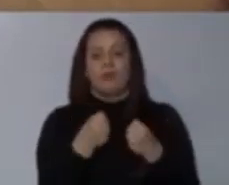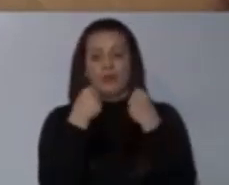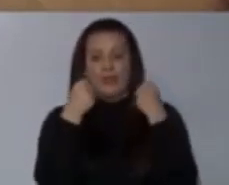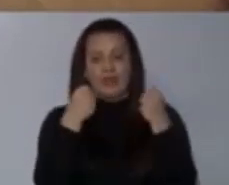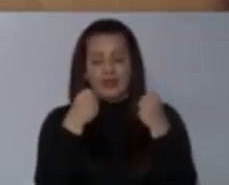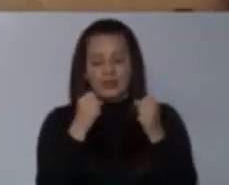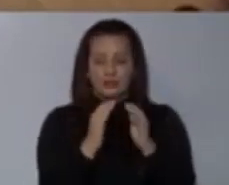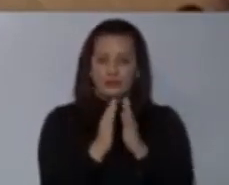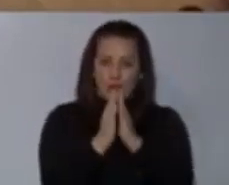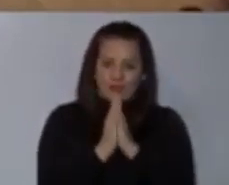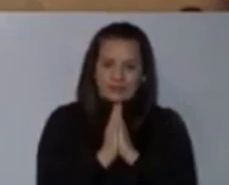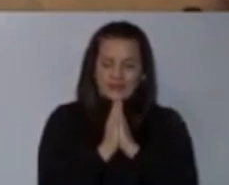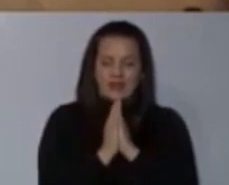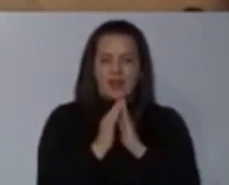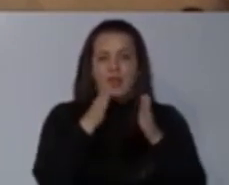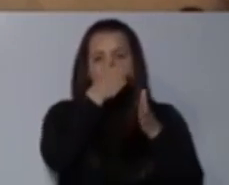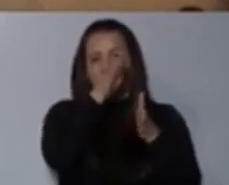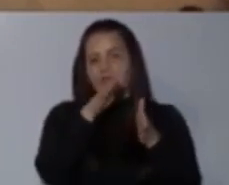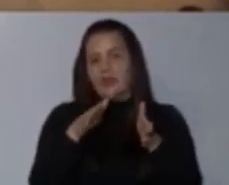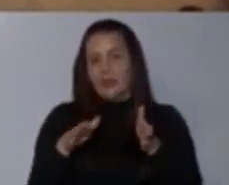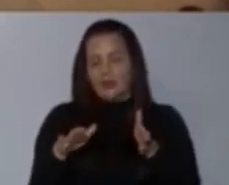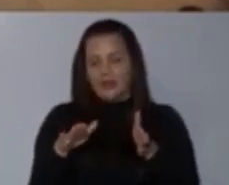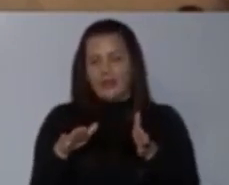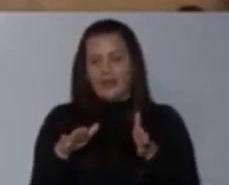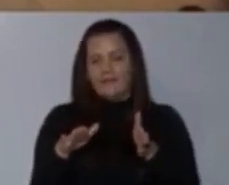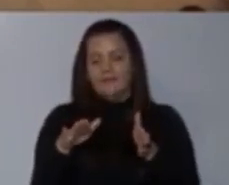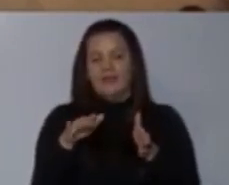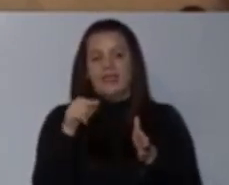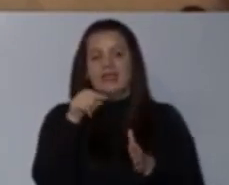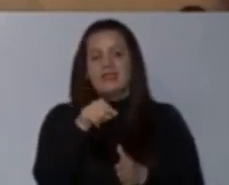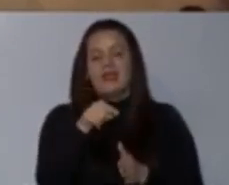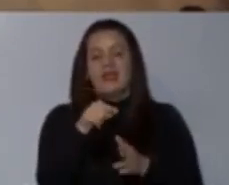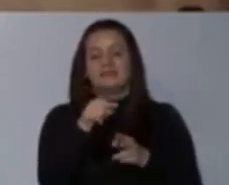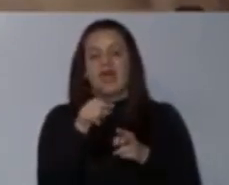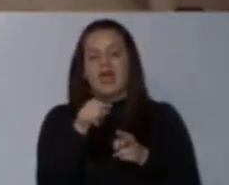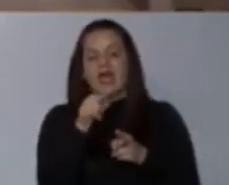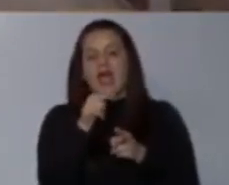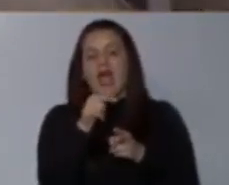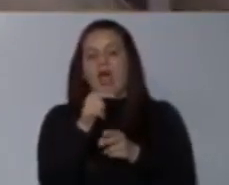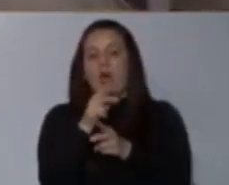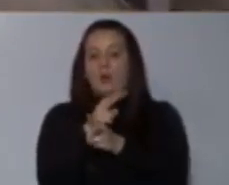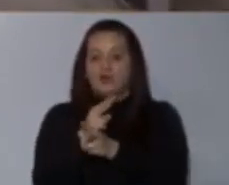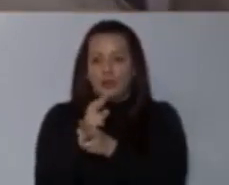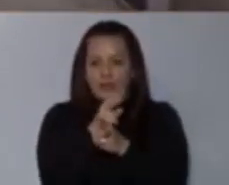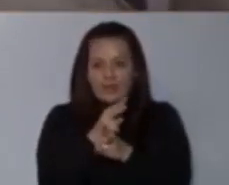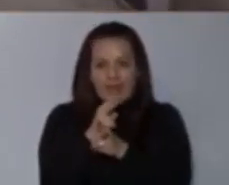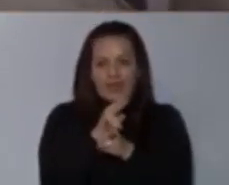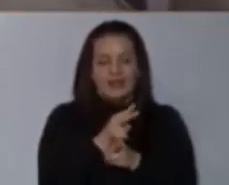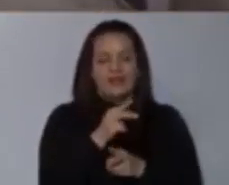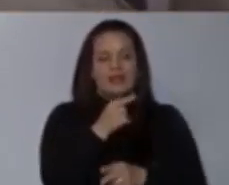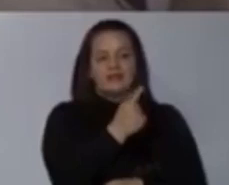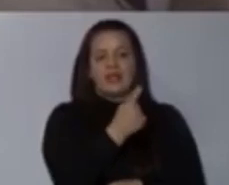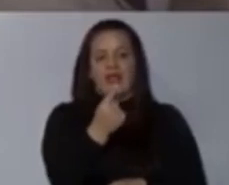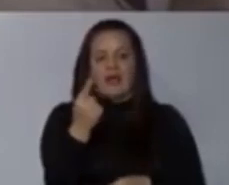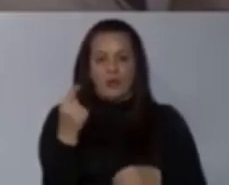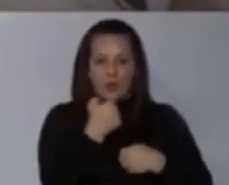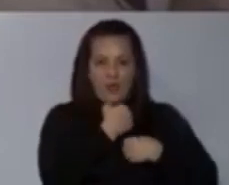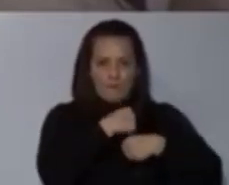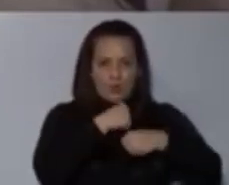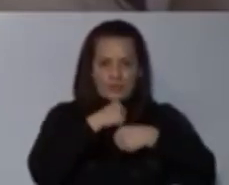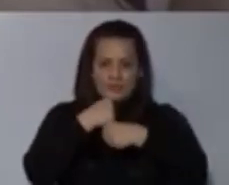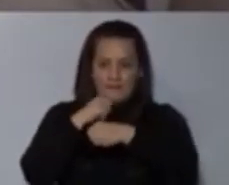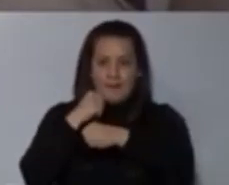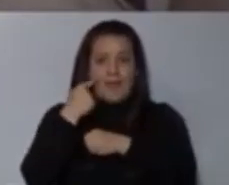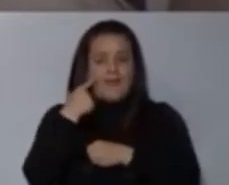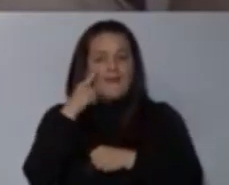solicitarle a la Contraloría General de la República y a las auditorías de cada una de las municipalidades para que